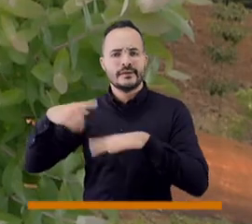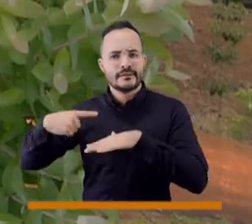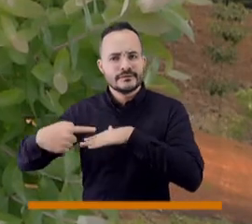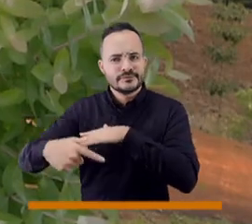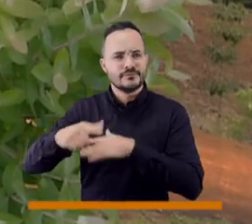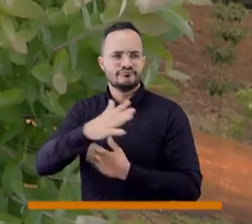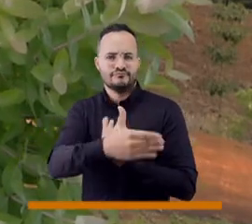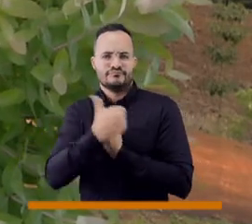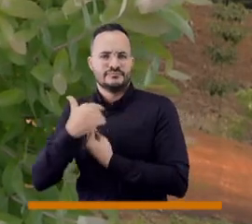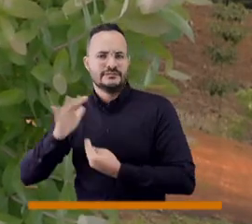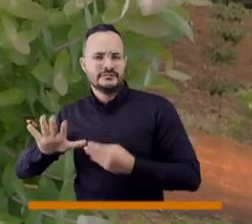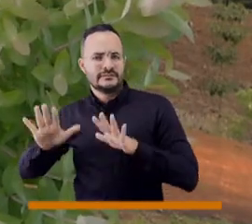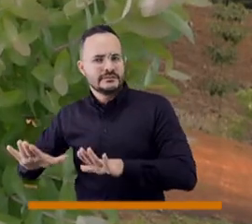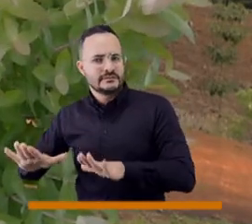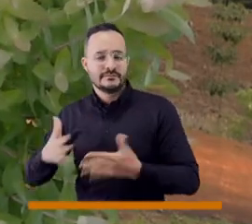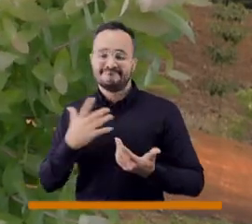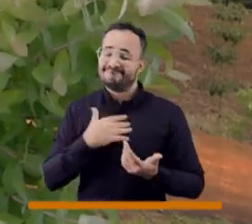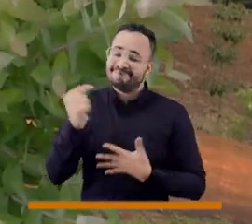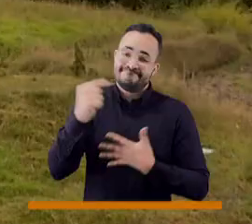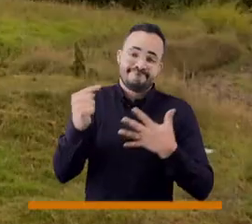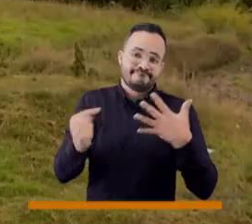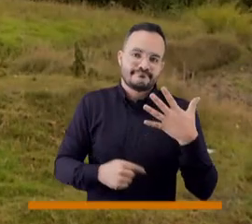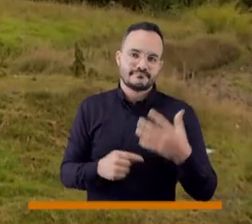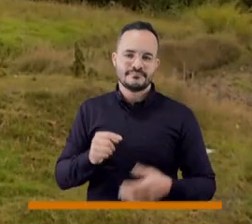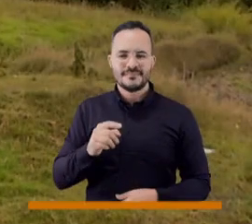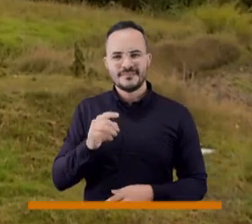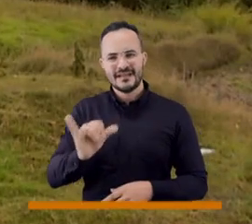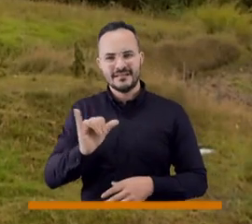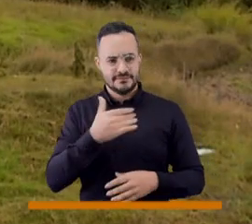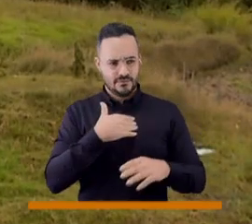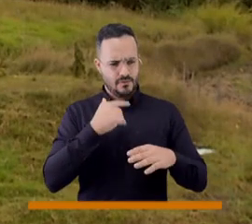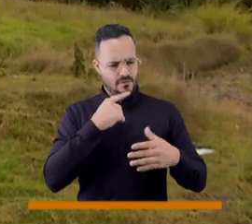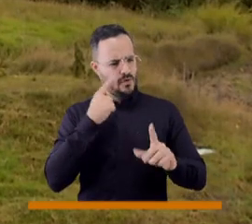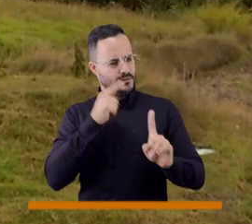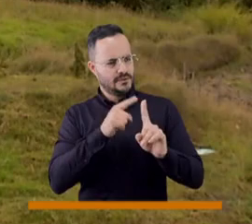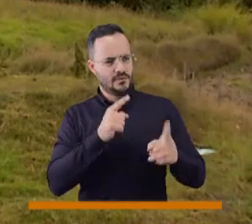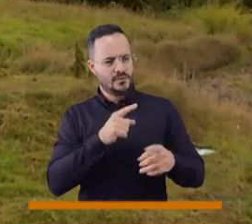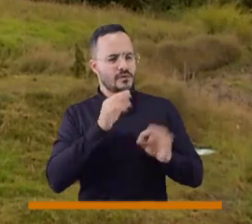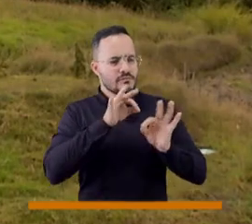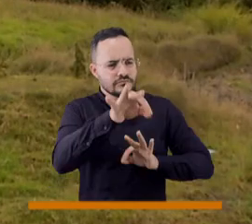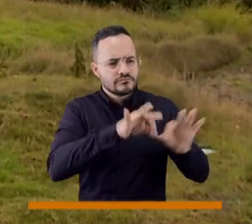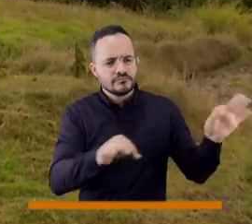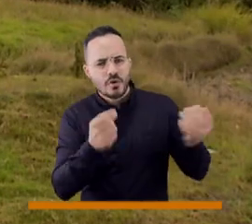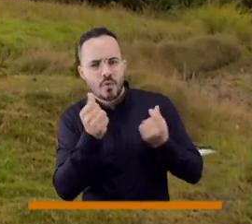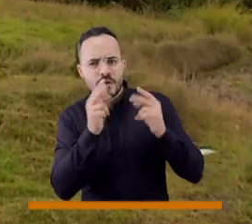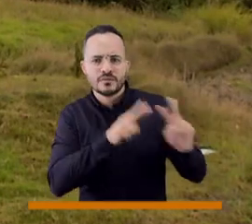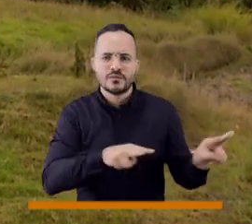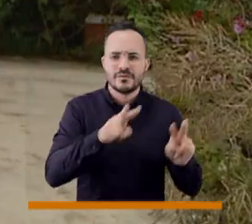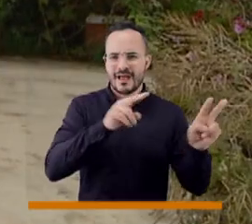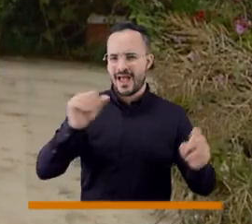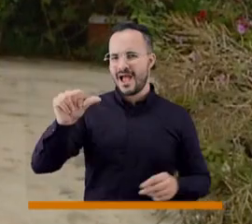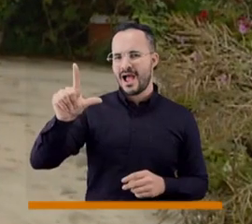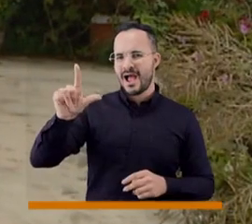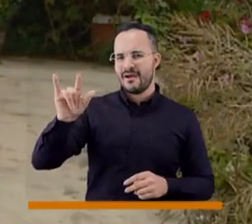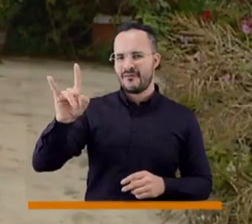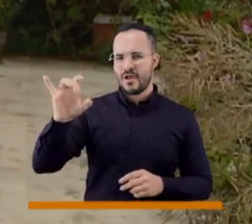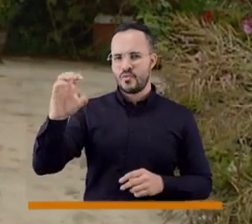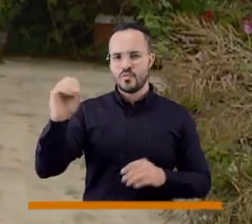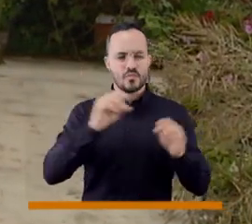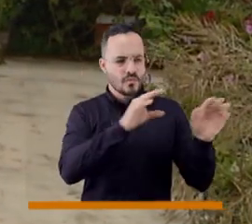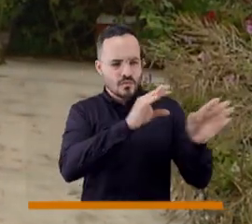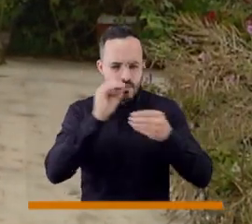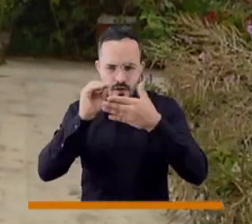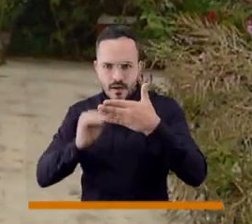hacer de esa forma porque no estamos cumpliendo primero con el multipropósito que se propone la ley y segundo pues